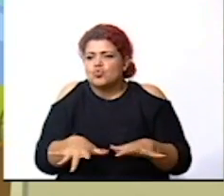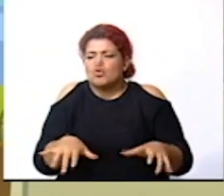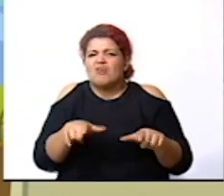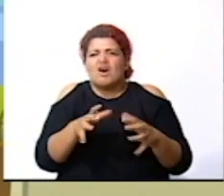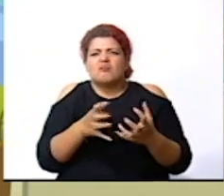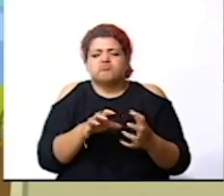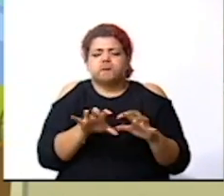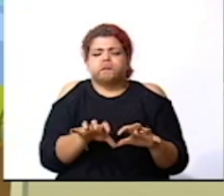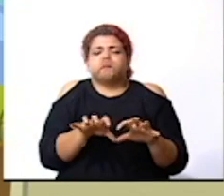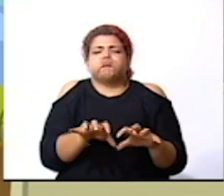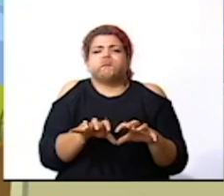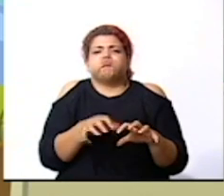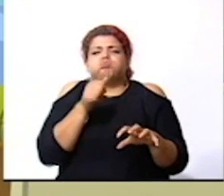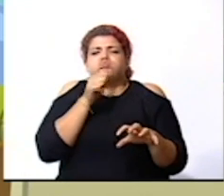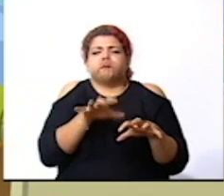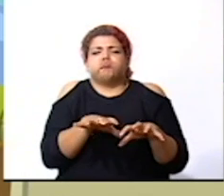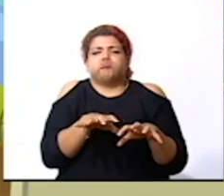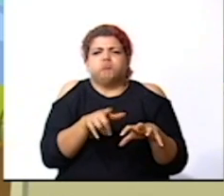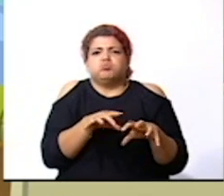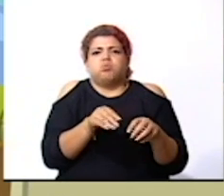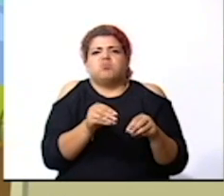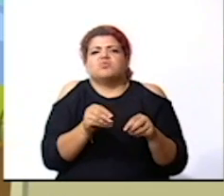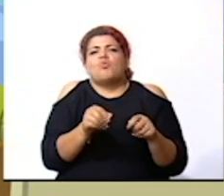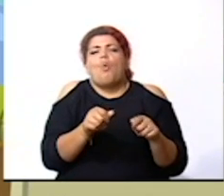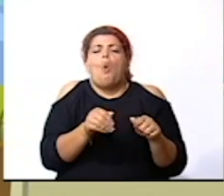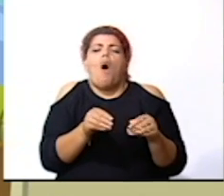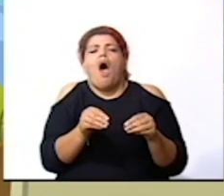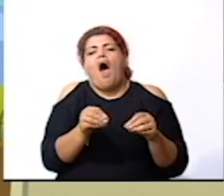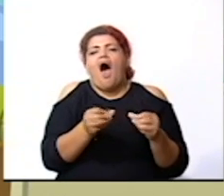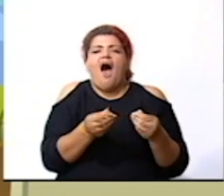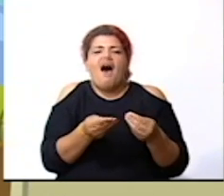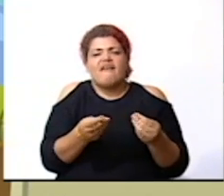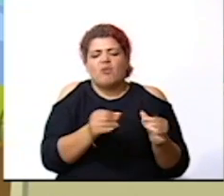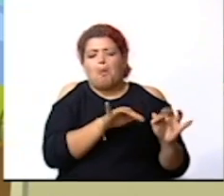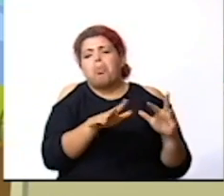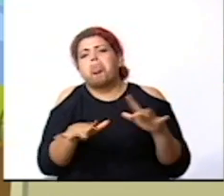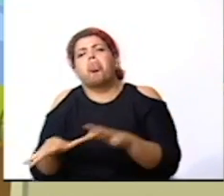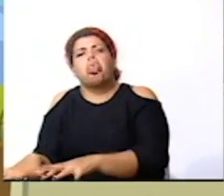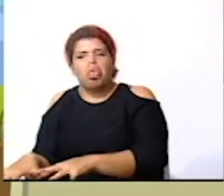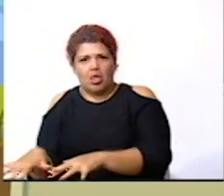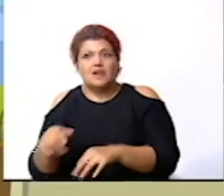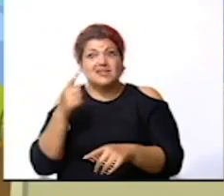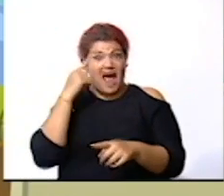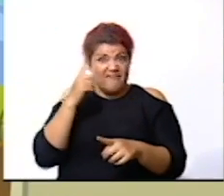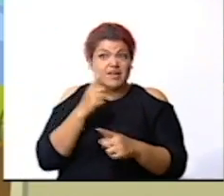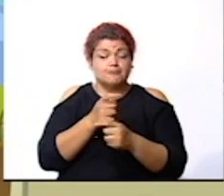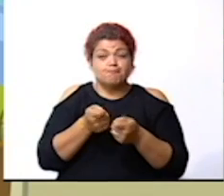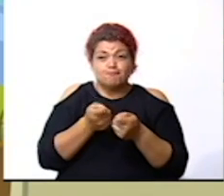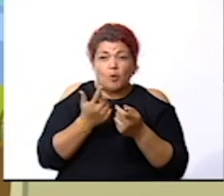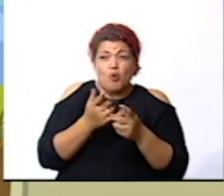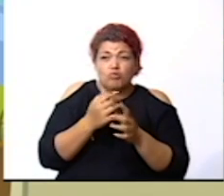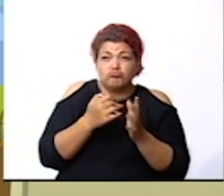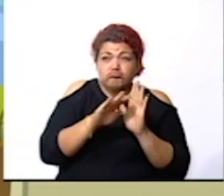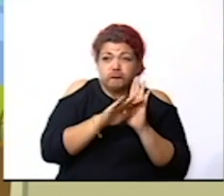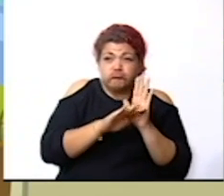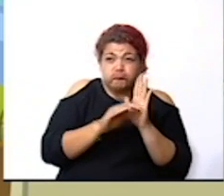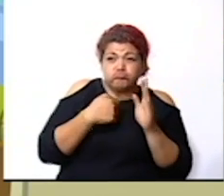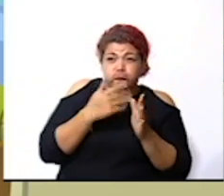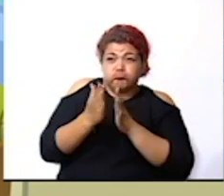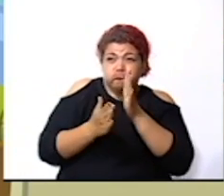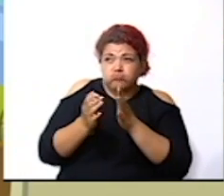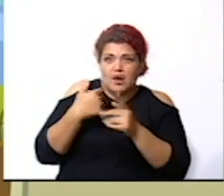acumula y se dan los deslizamientos entonces entre las medidas es proteger los bosques sembrar árboles